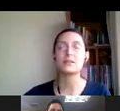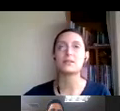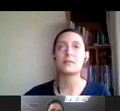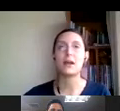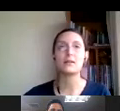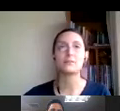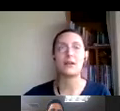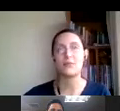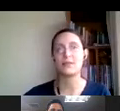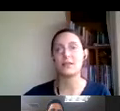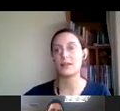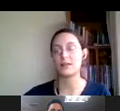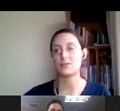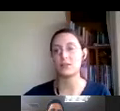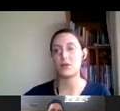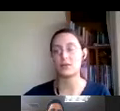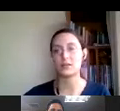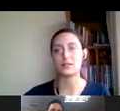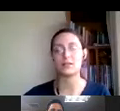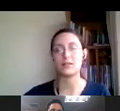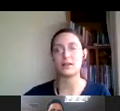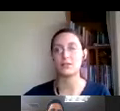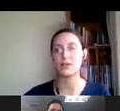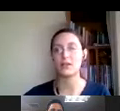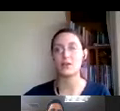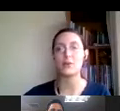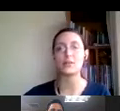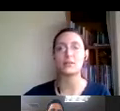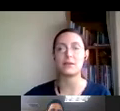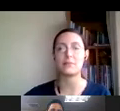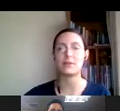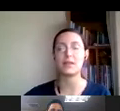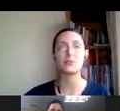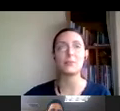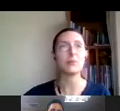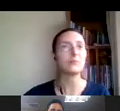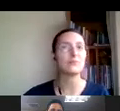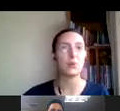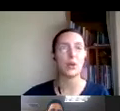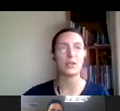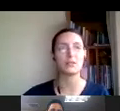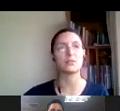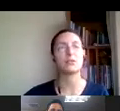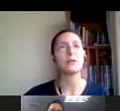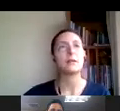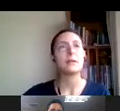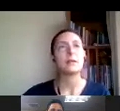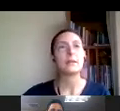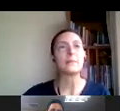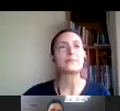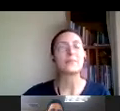termines de trabajar, la fuente de ingresos se corta. Es decir, el rato que ya no puedes vender tu tiempo, no hay ingresos.